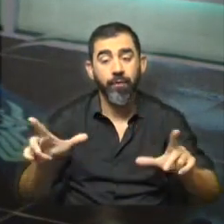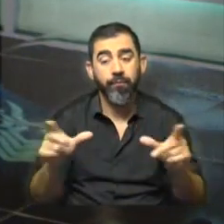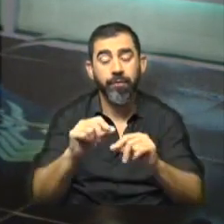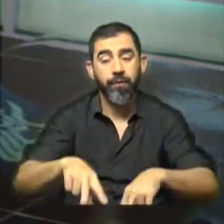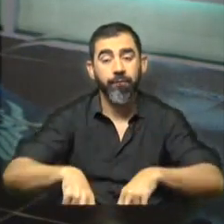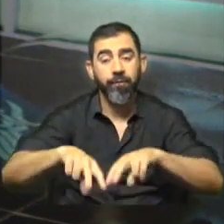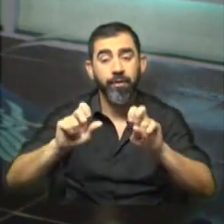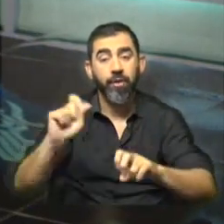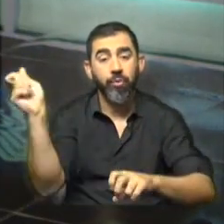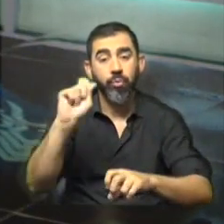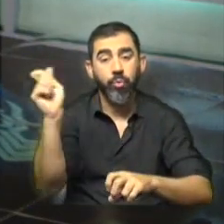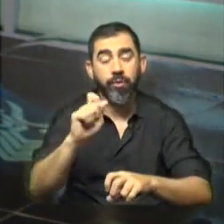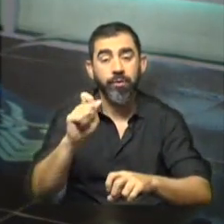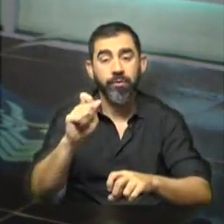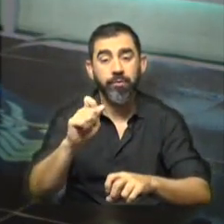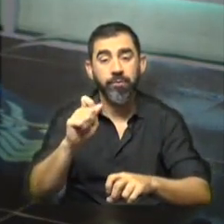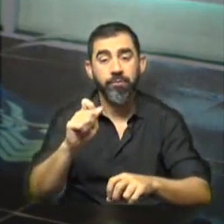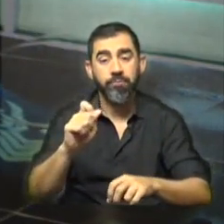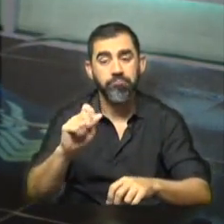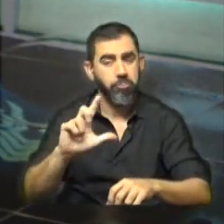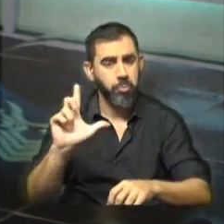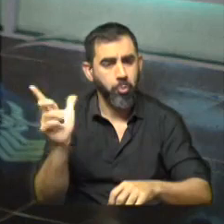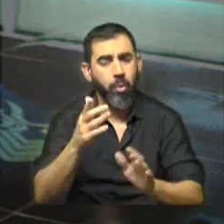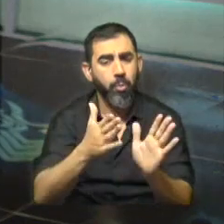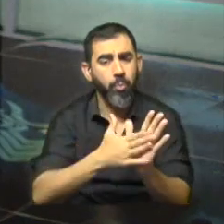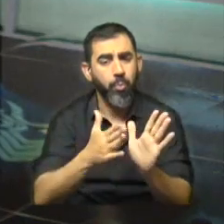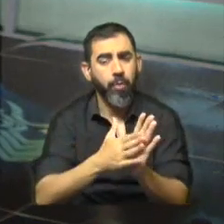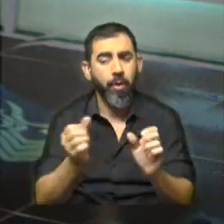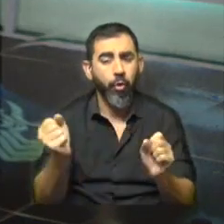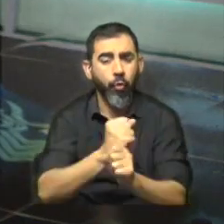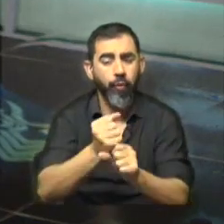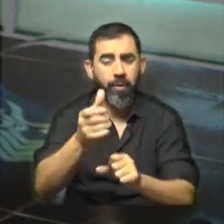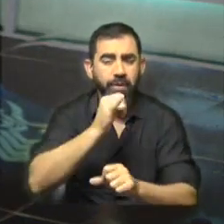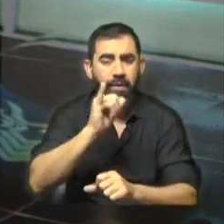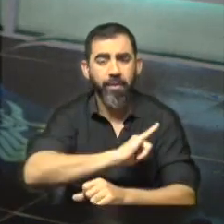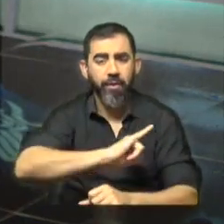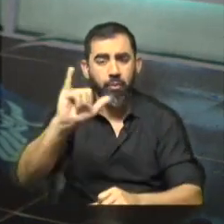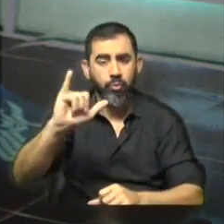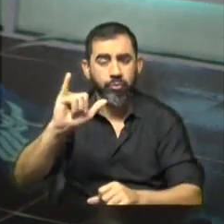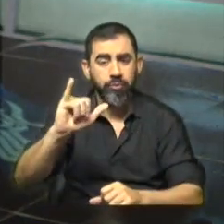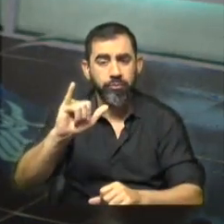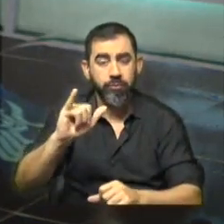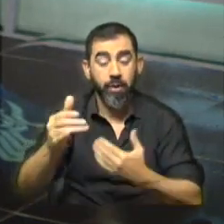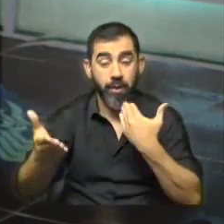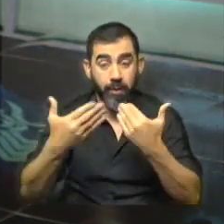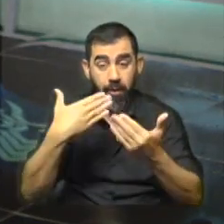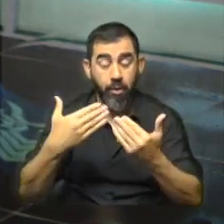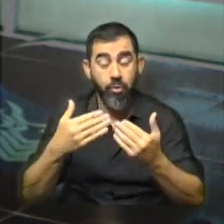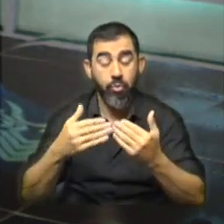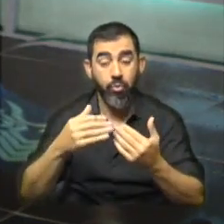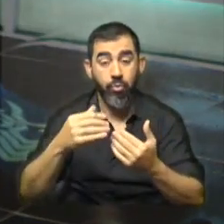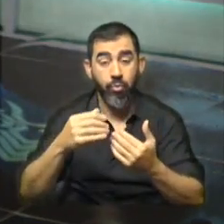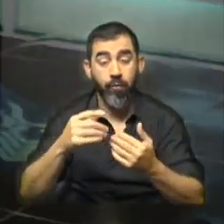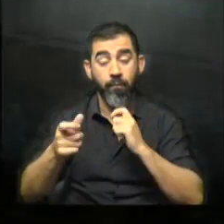de urgencia que había realizado en las últimas horas y que no se hallaron elementos que confirmen la denuncia del periodista que en diálogo con MBD